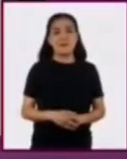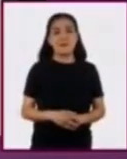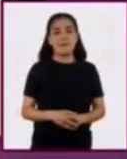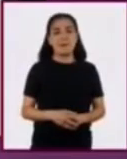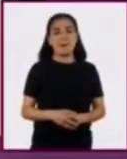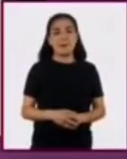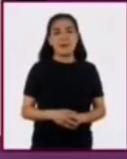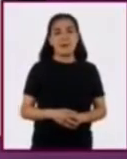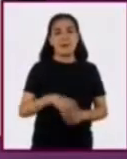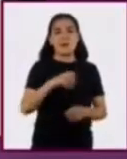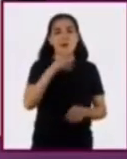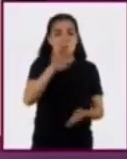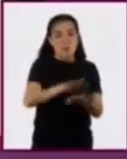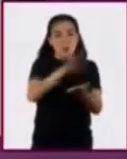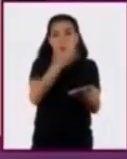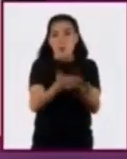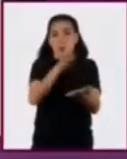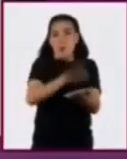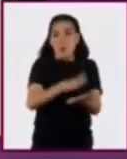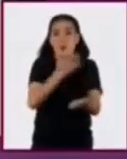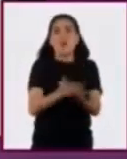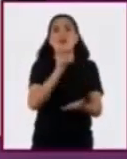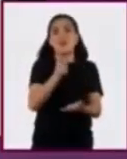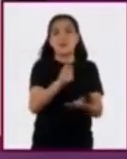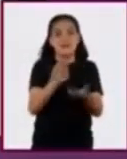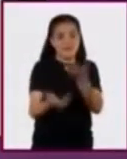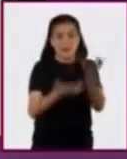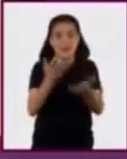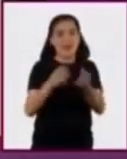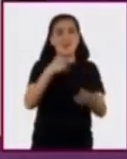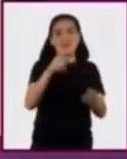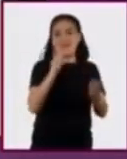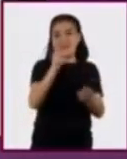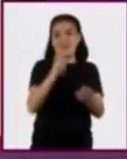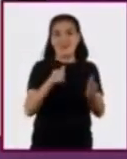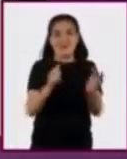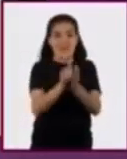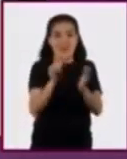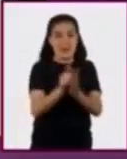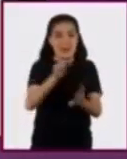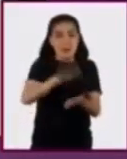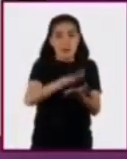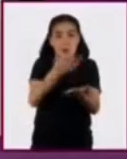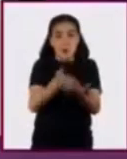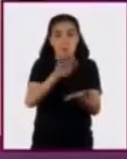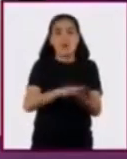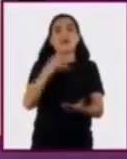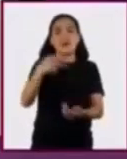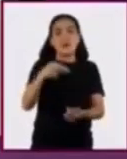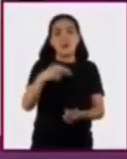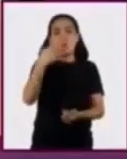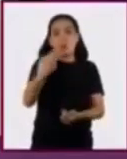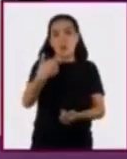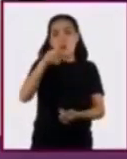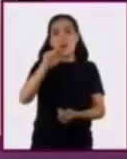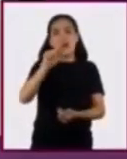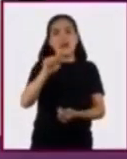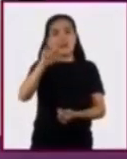El tostado aún se hace en comales de barro. Es de ahí el nombre de huatli,